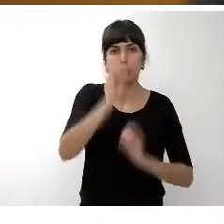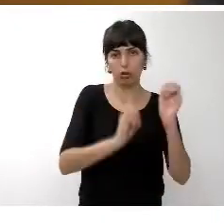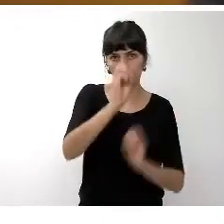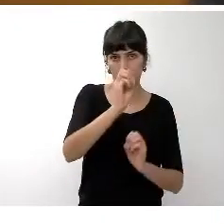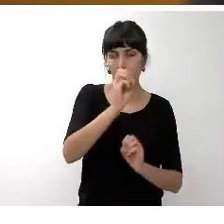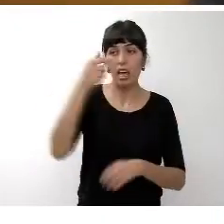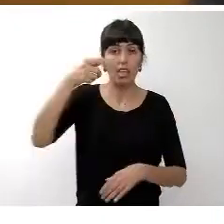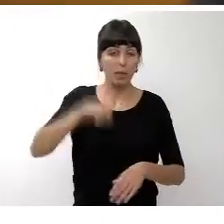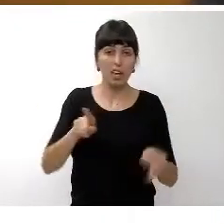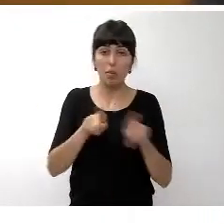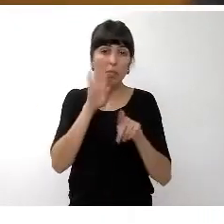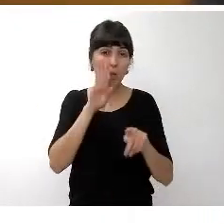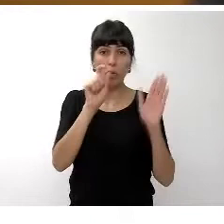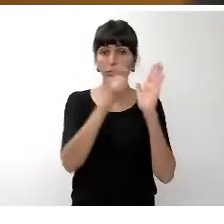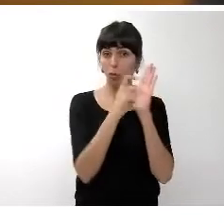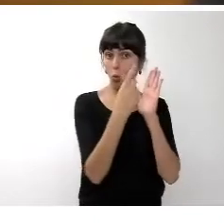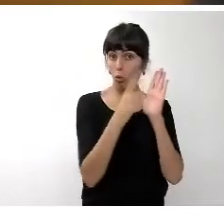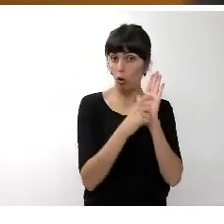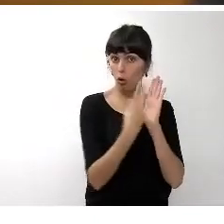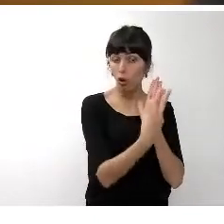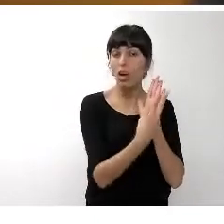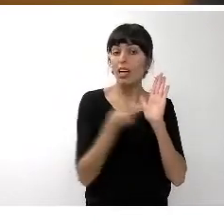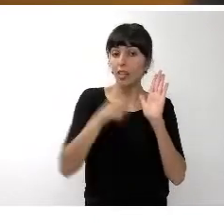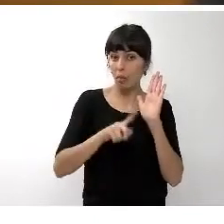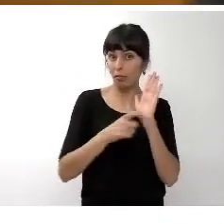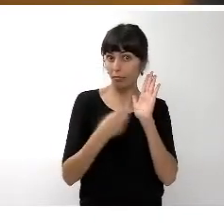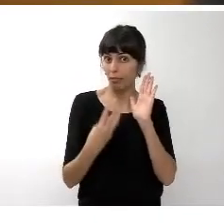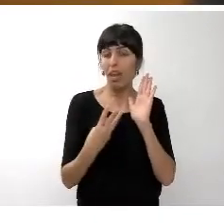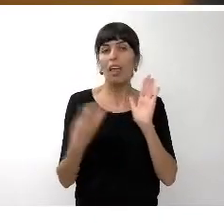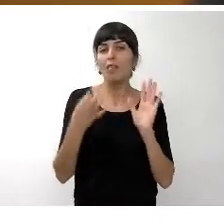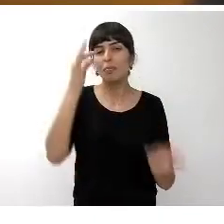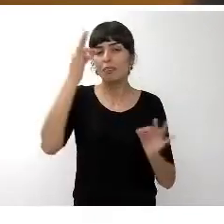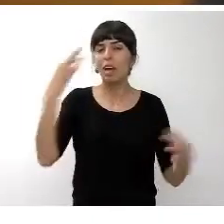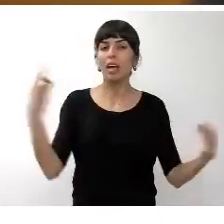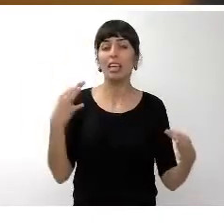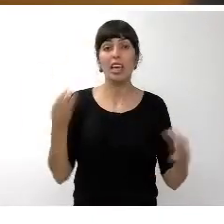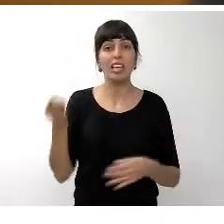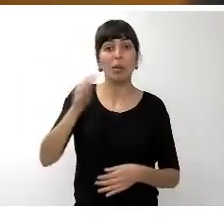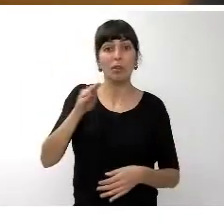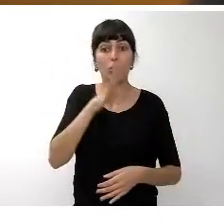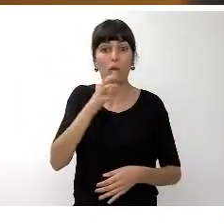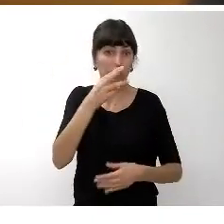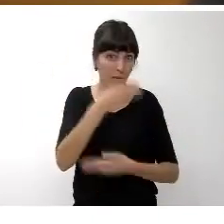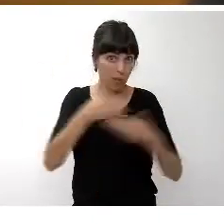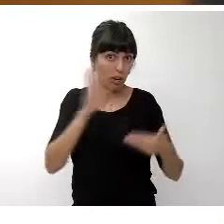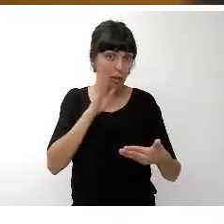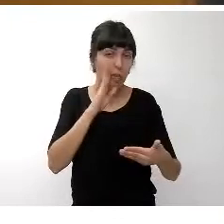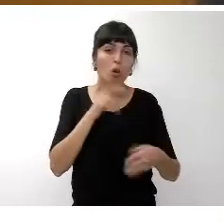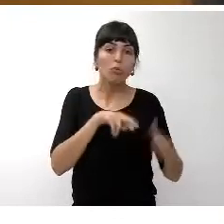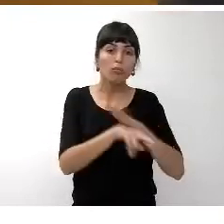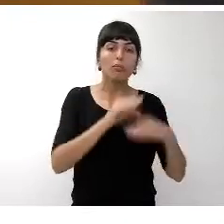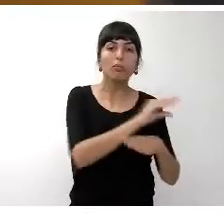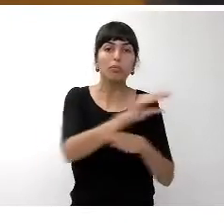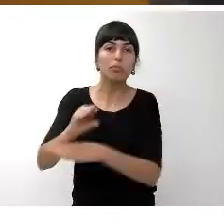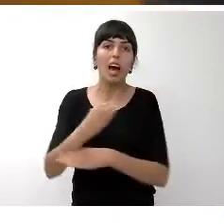aquí igual que en capítulo 1 y 2 conviene matizar que este incremento 3 millones son recursos que van a parar a los ayuntamientos a través de la carta